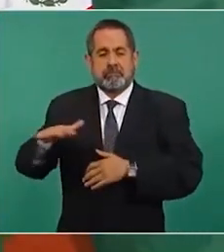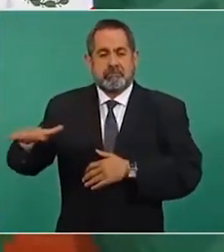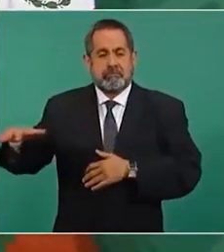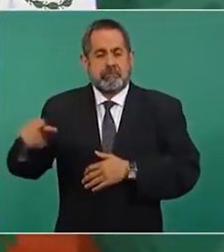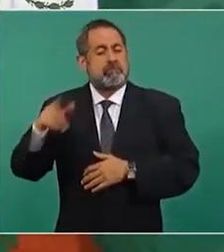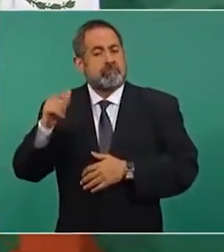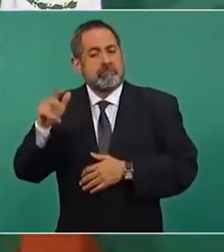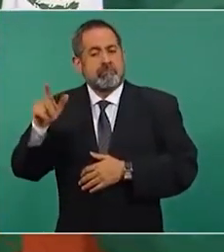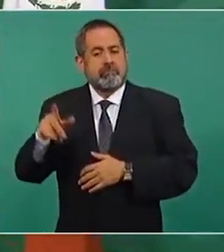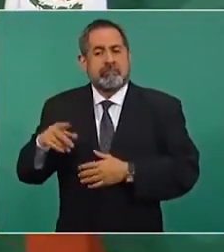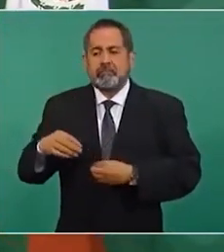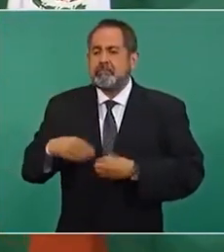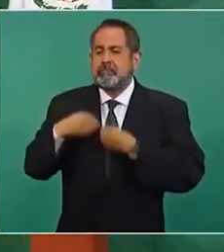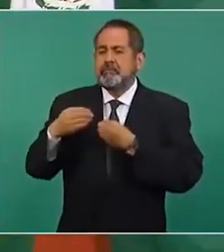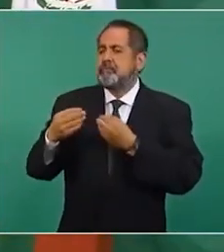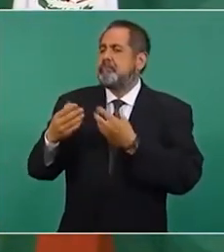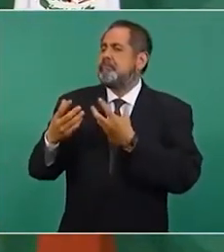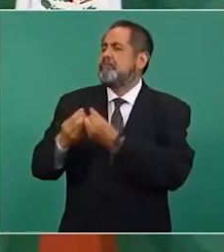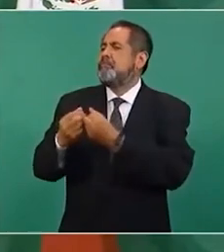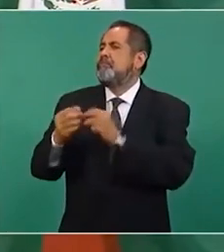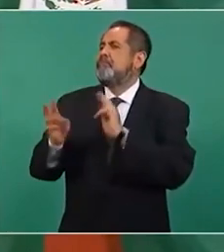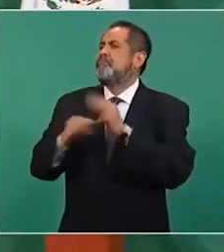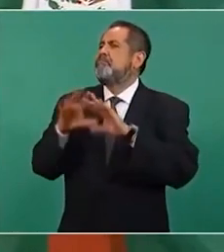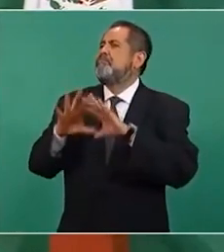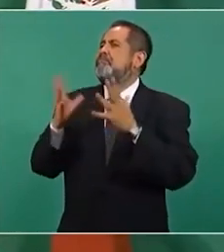era como vivir cerca del mundo